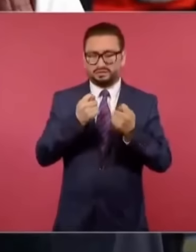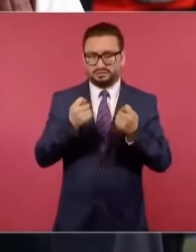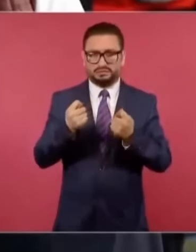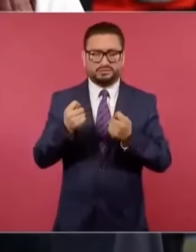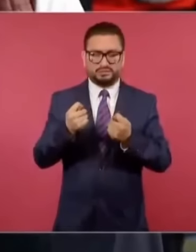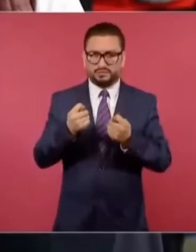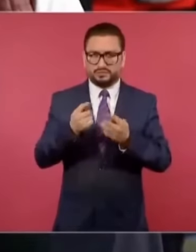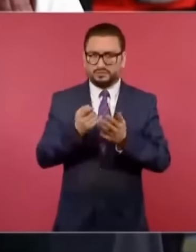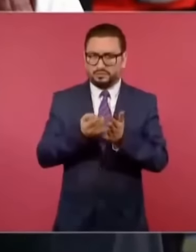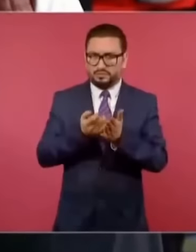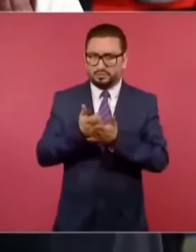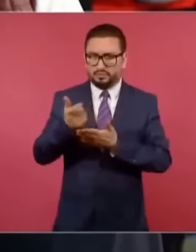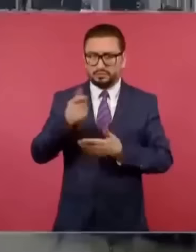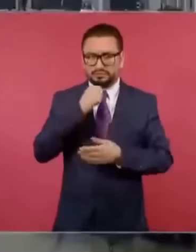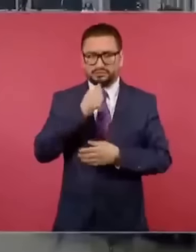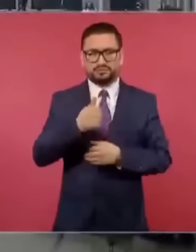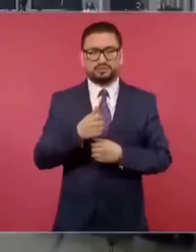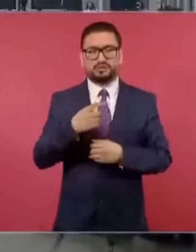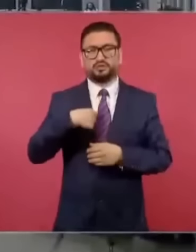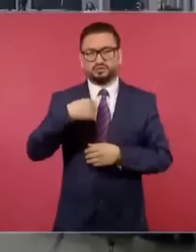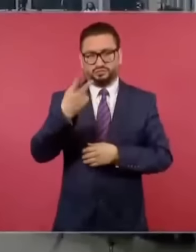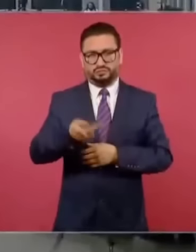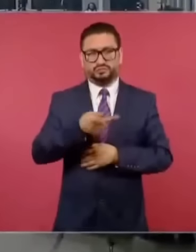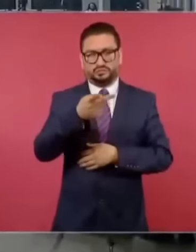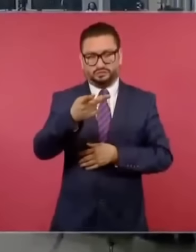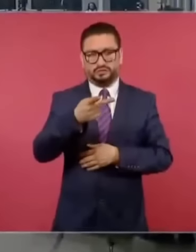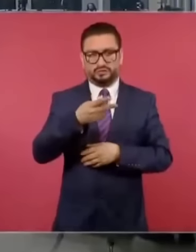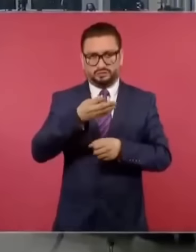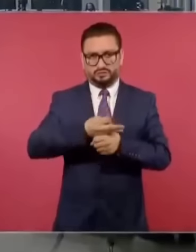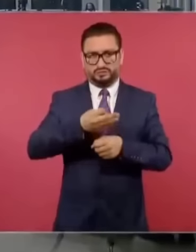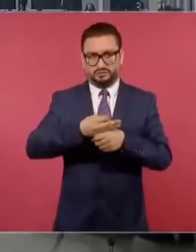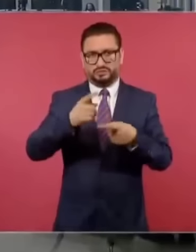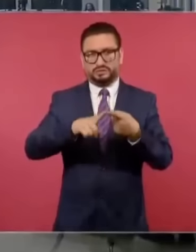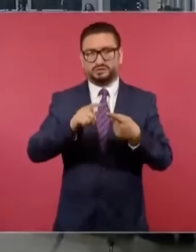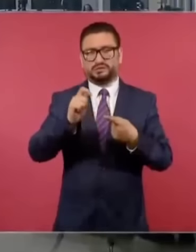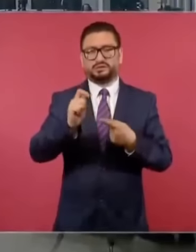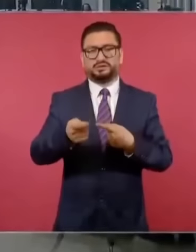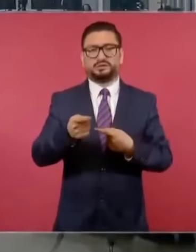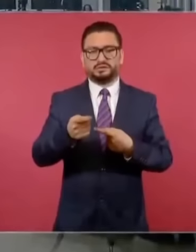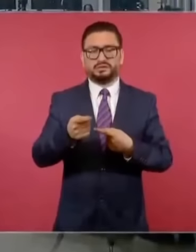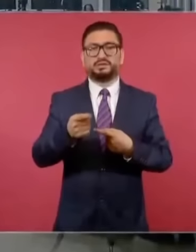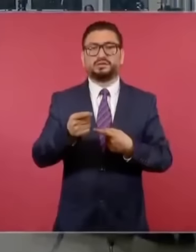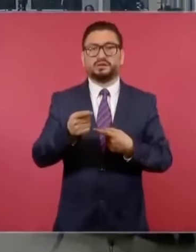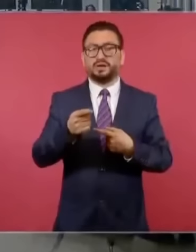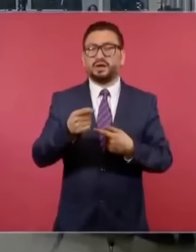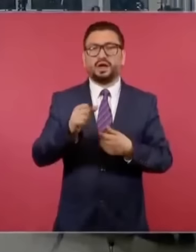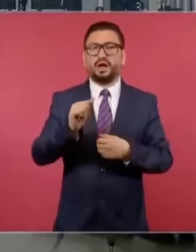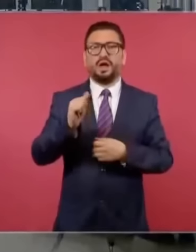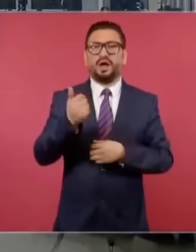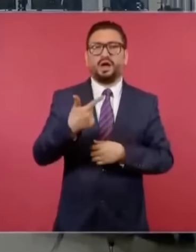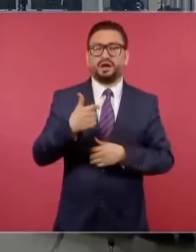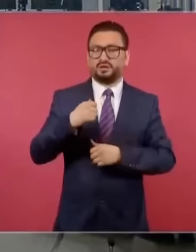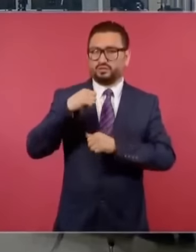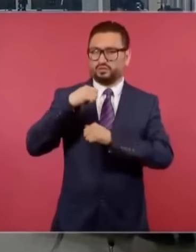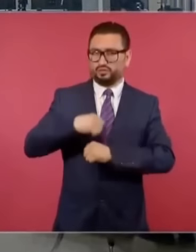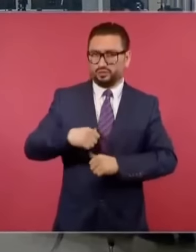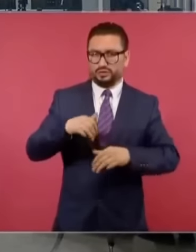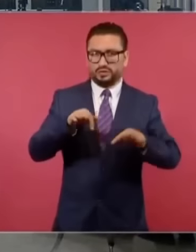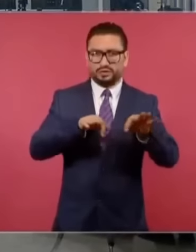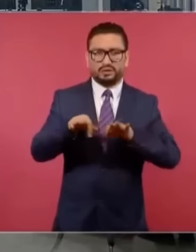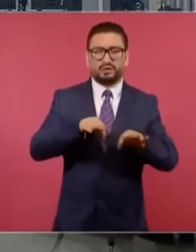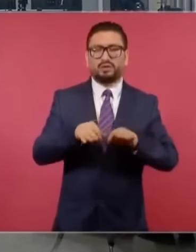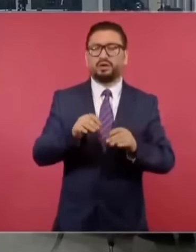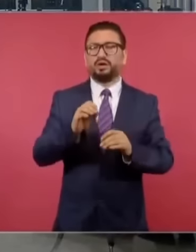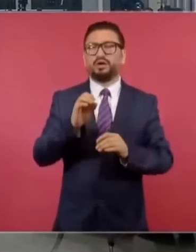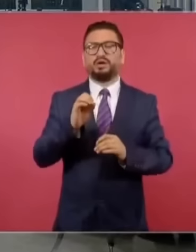impositivos. Y mi pregunta en este primer caso es si hay alguna autoridad laboral o